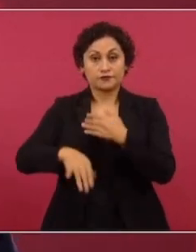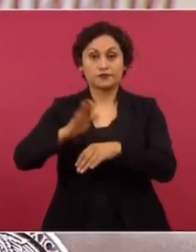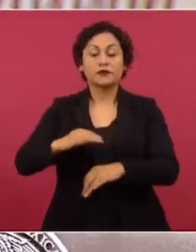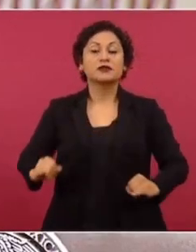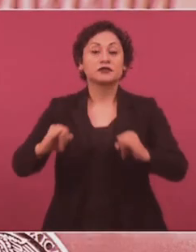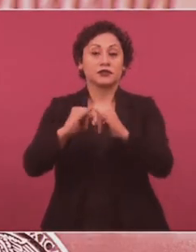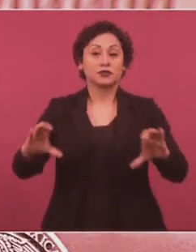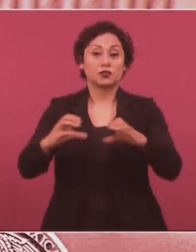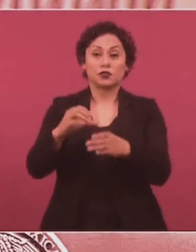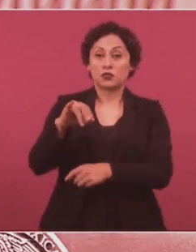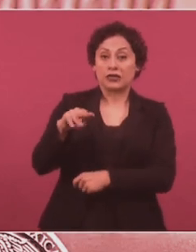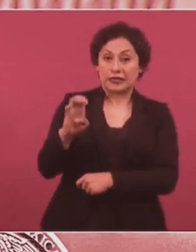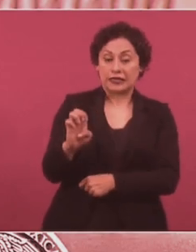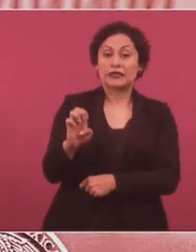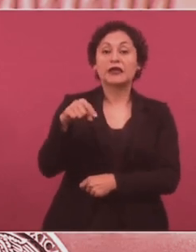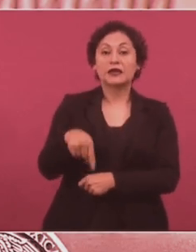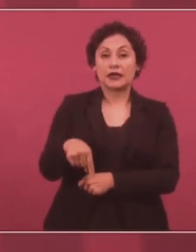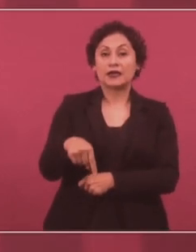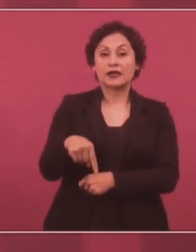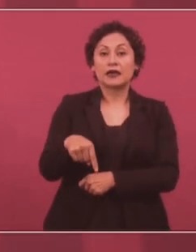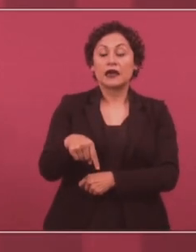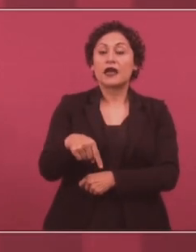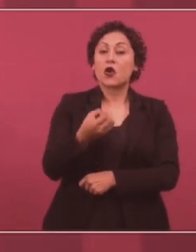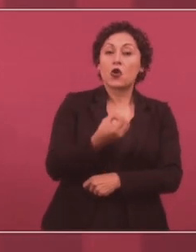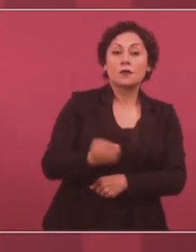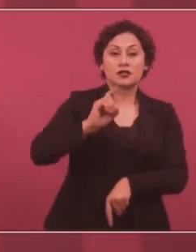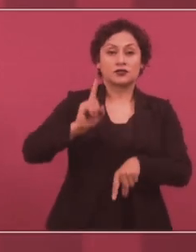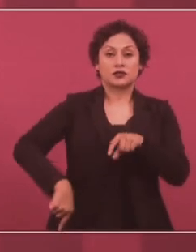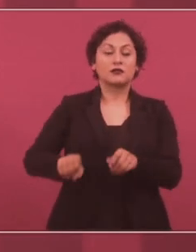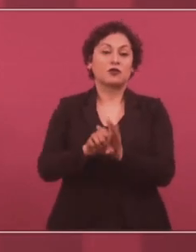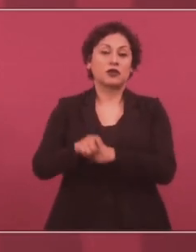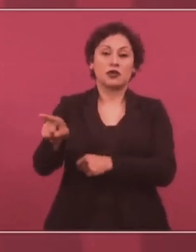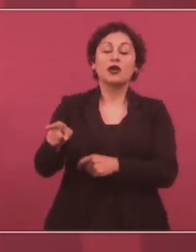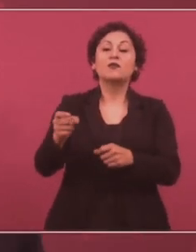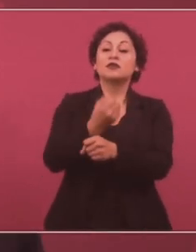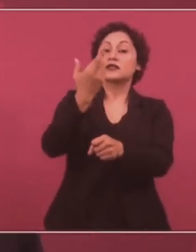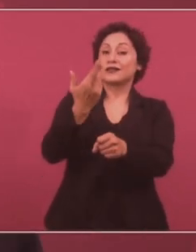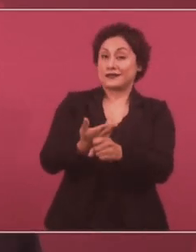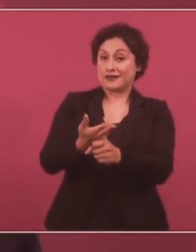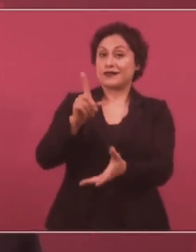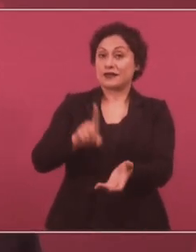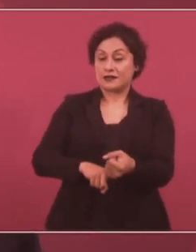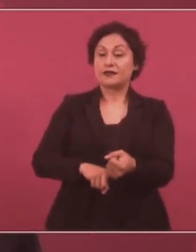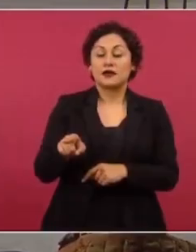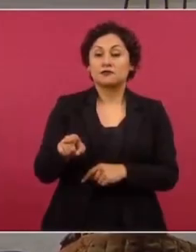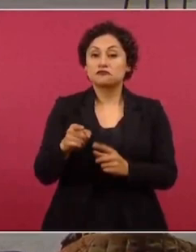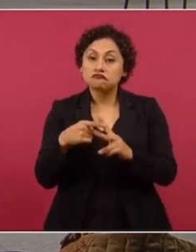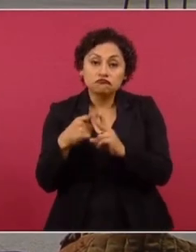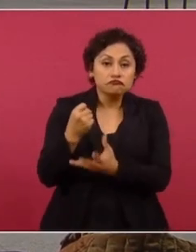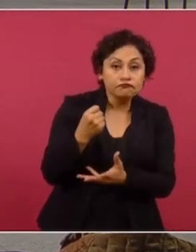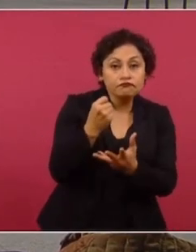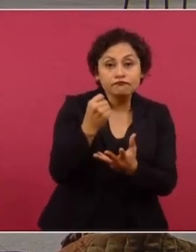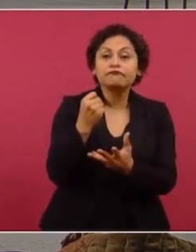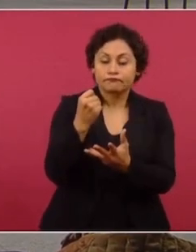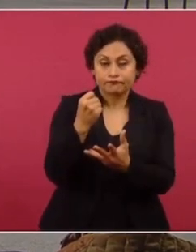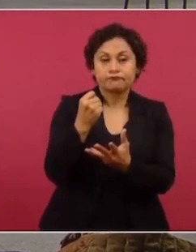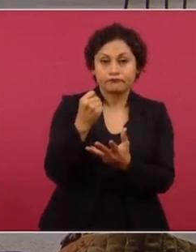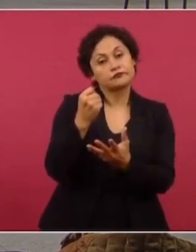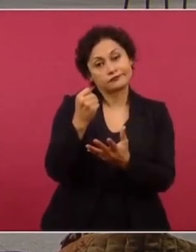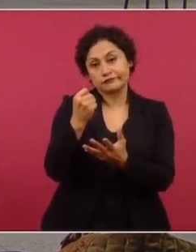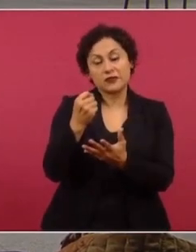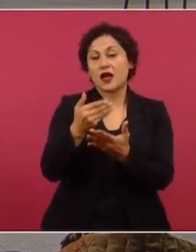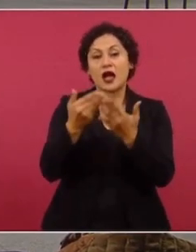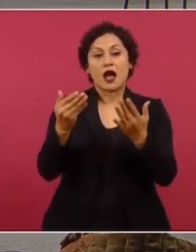Nacional Electoral, se le quitan facultades al secretario, a la Secretaría Ejecutiva del Instituto Nacional Electoral. Ahora se le otorga a esa